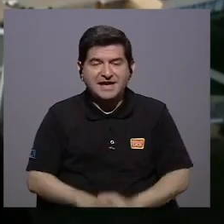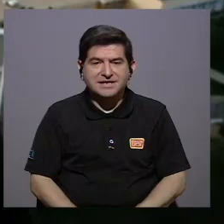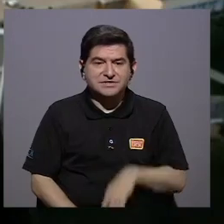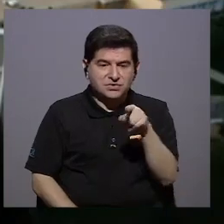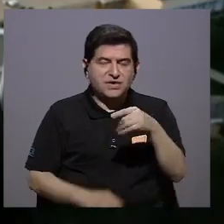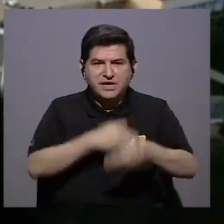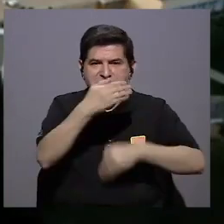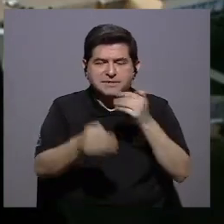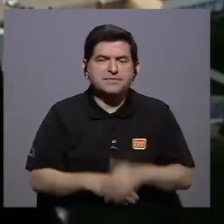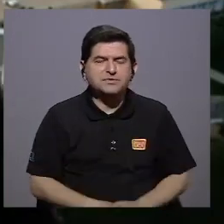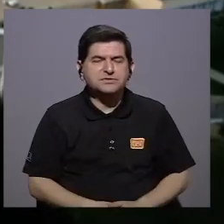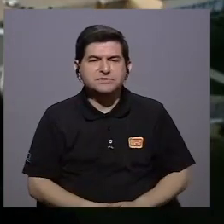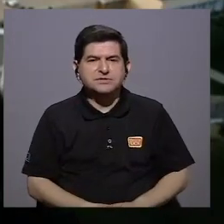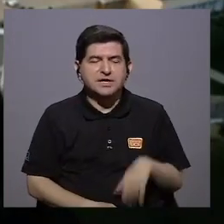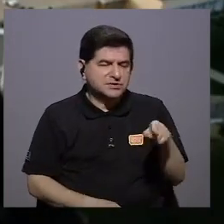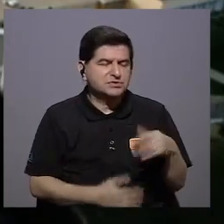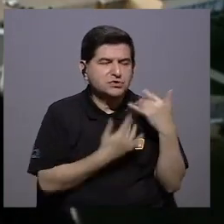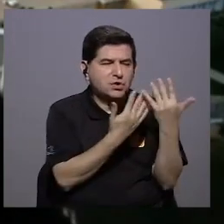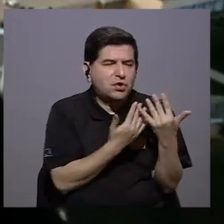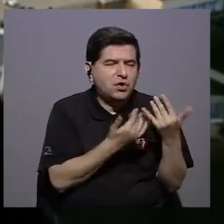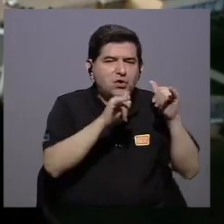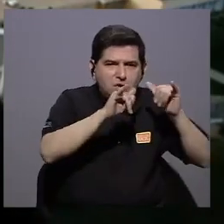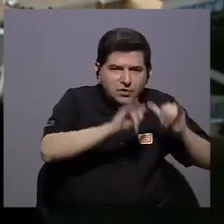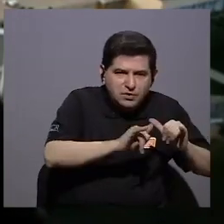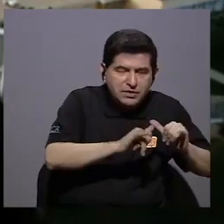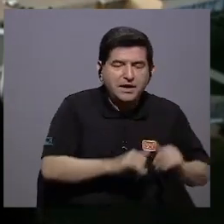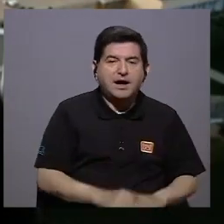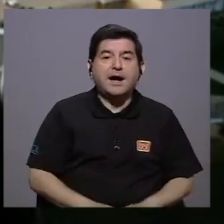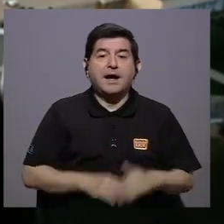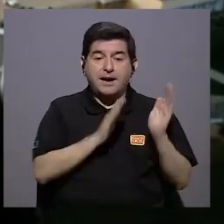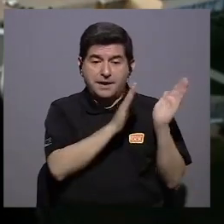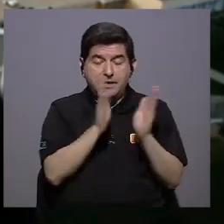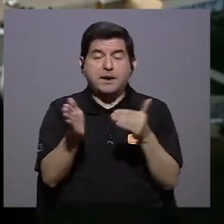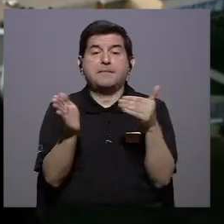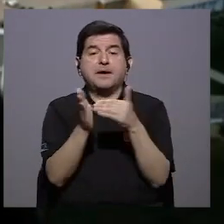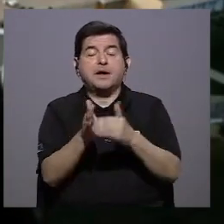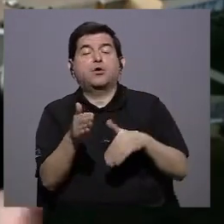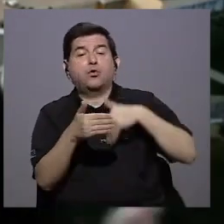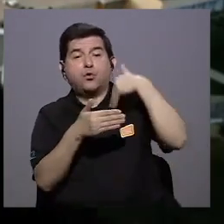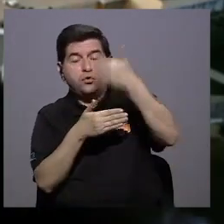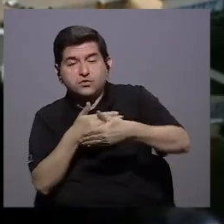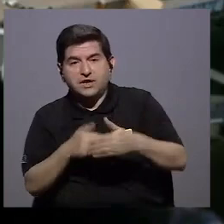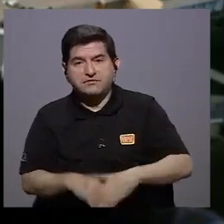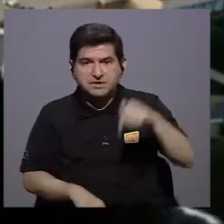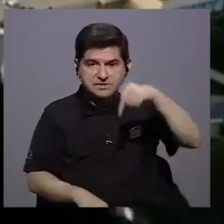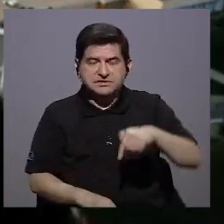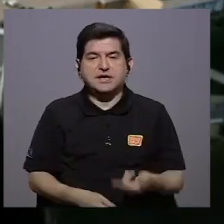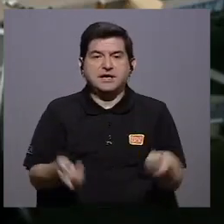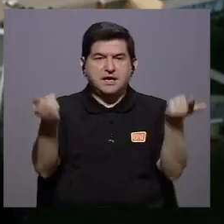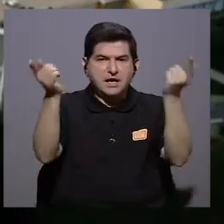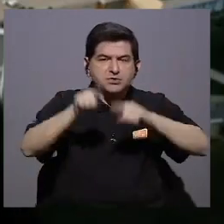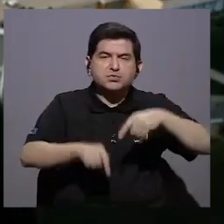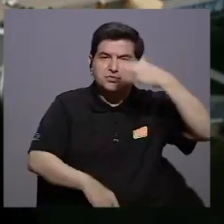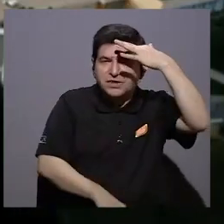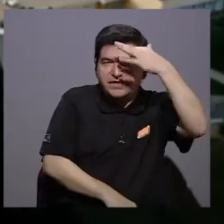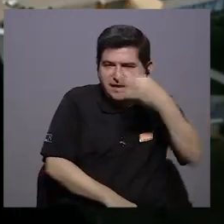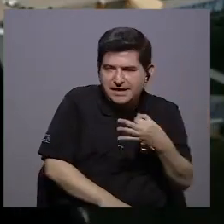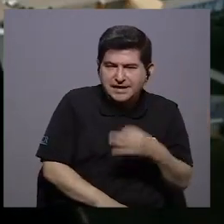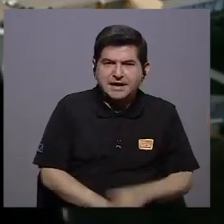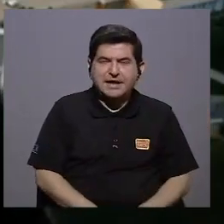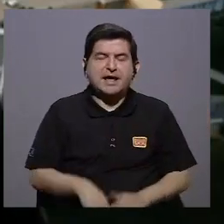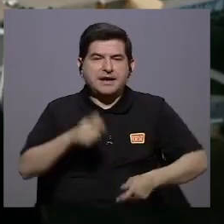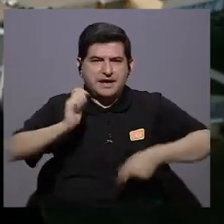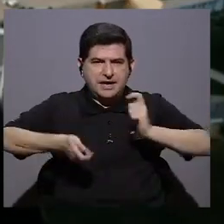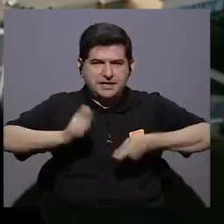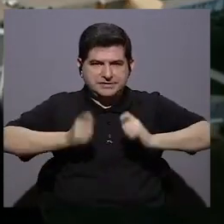invernación tiene que ser una preparación para el regreso que aquí en España se producirá previsiblemente